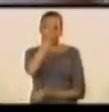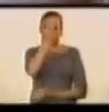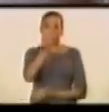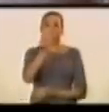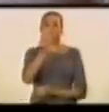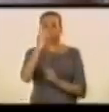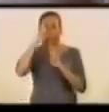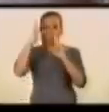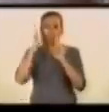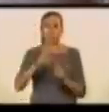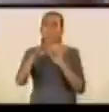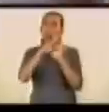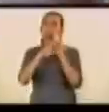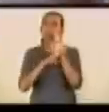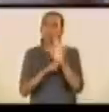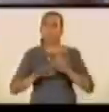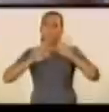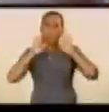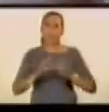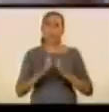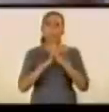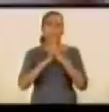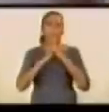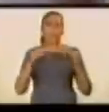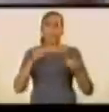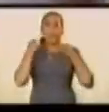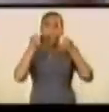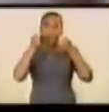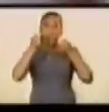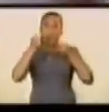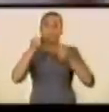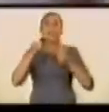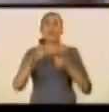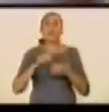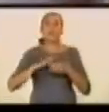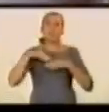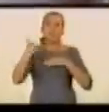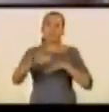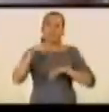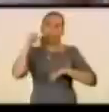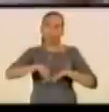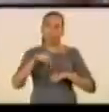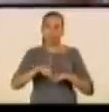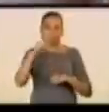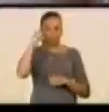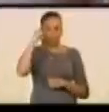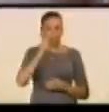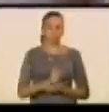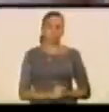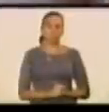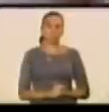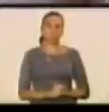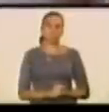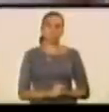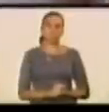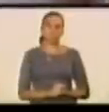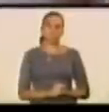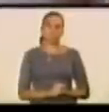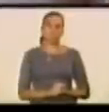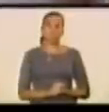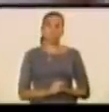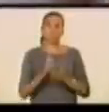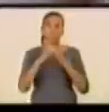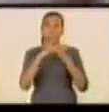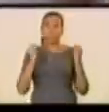normativa y el cese de todo acto de campaña fuera del lapso que culmina hoy. Los